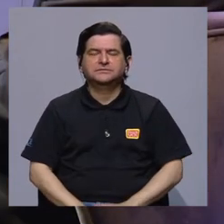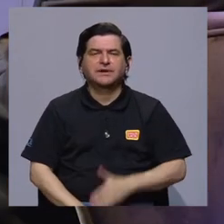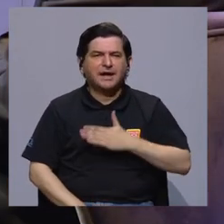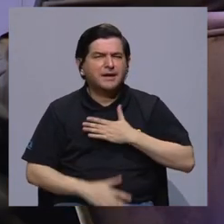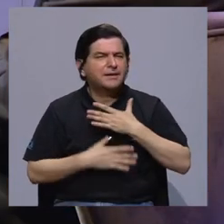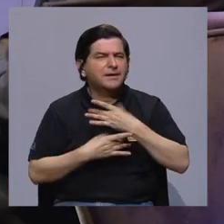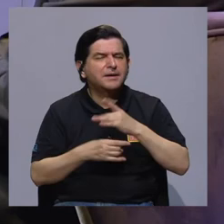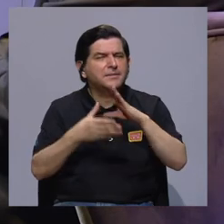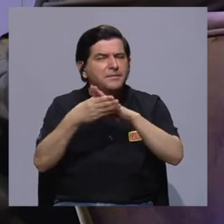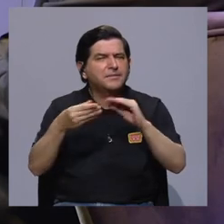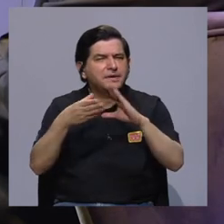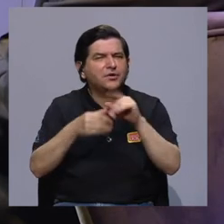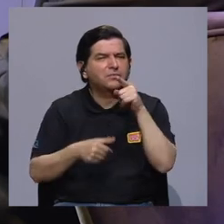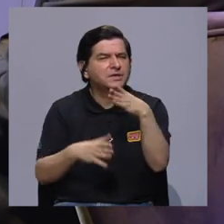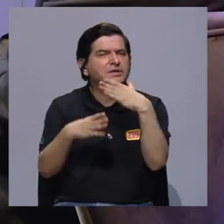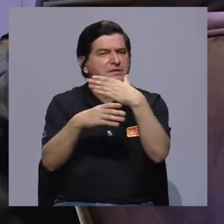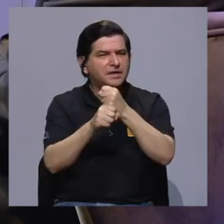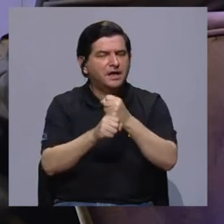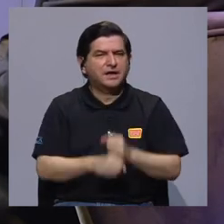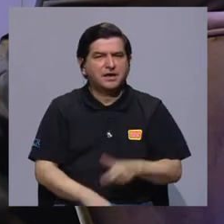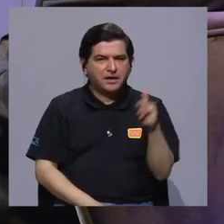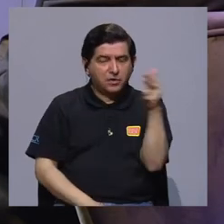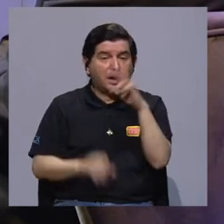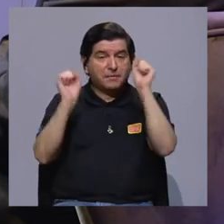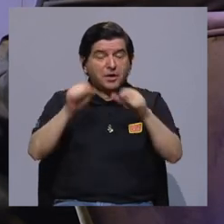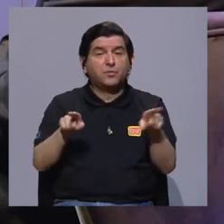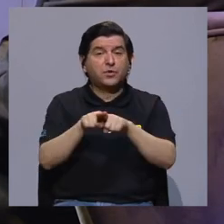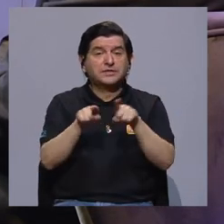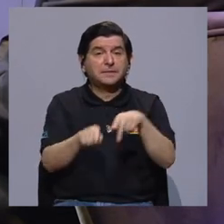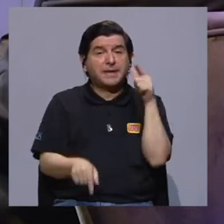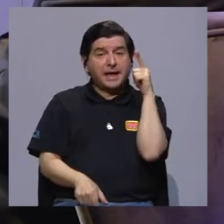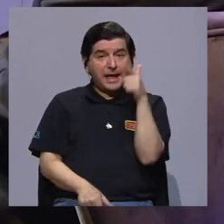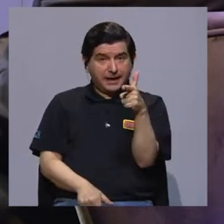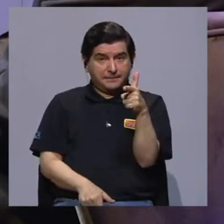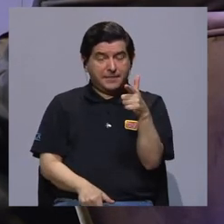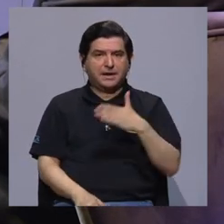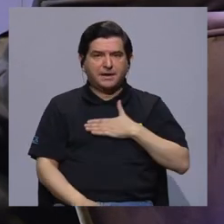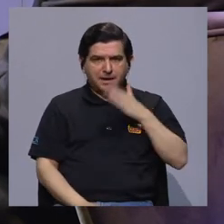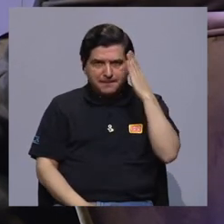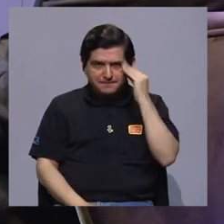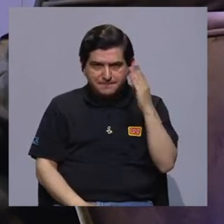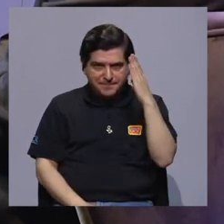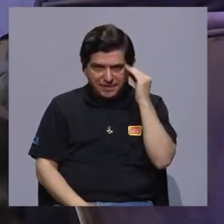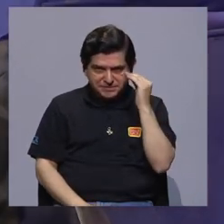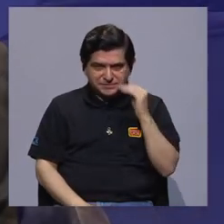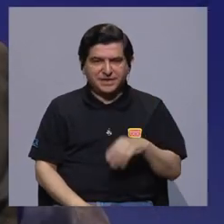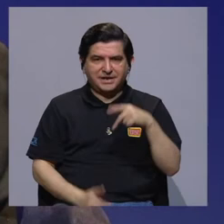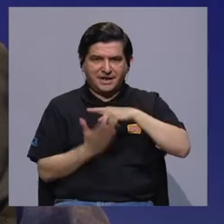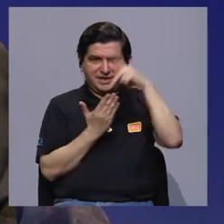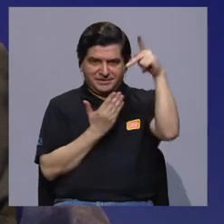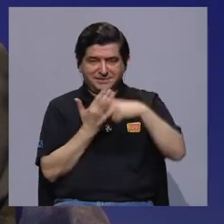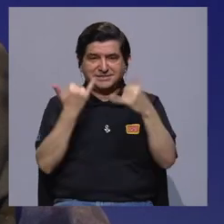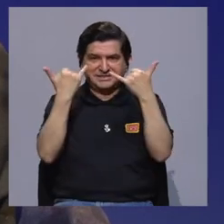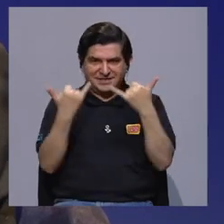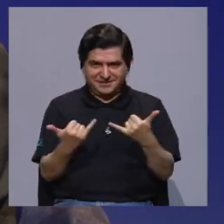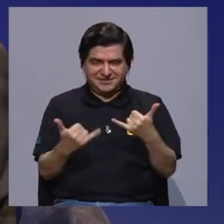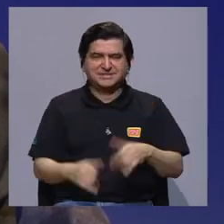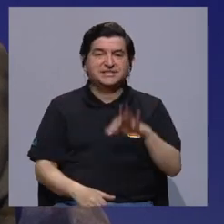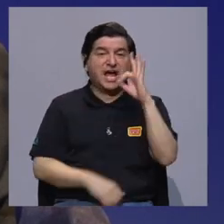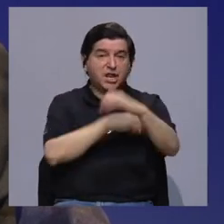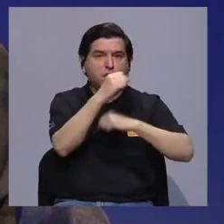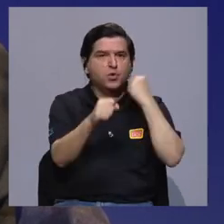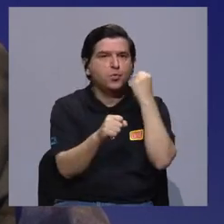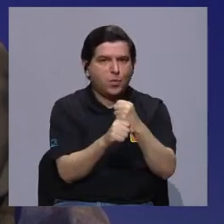Me llamó la atención el comentario que usted hace de que una cámara puede ser un arma. De mi experiencia en este programa, que ya tenemos